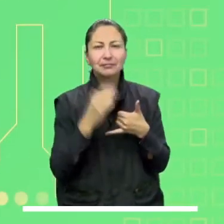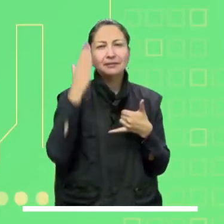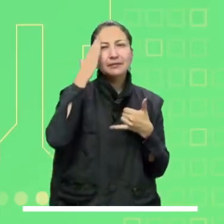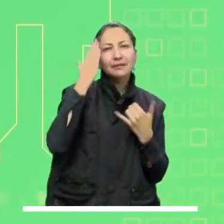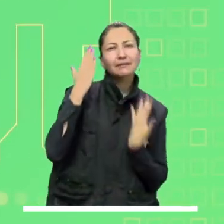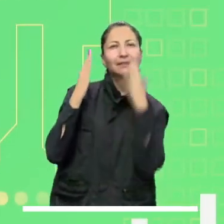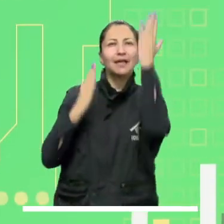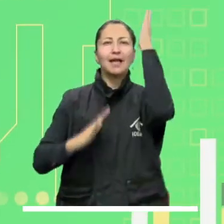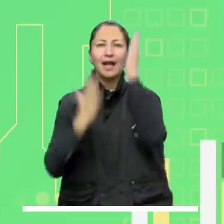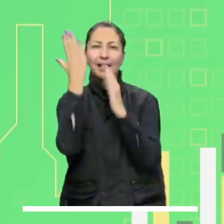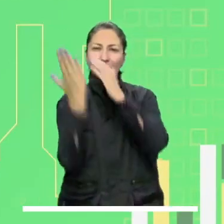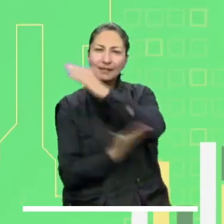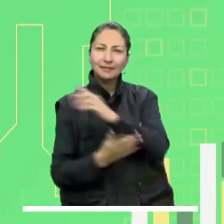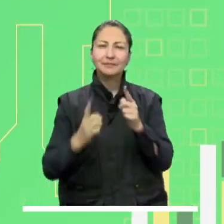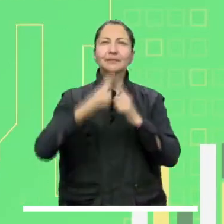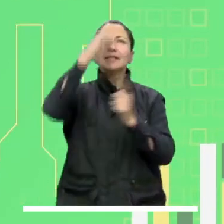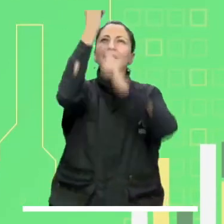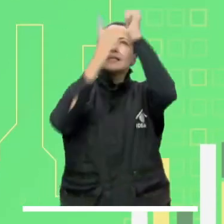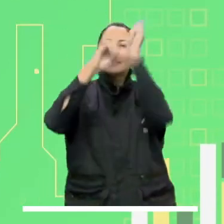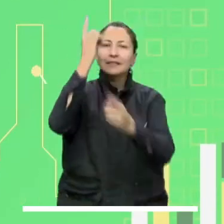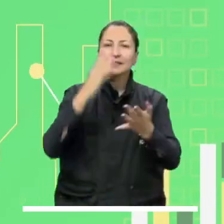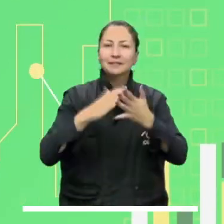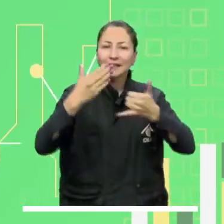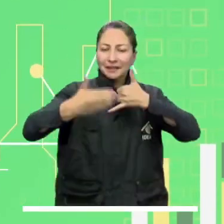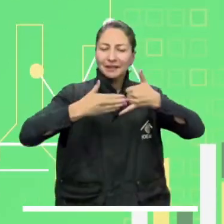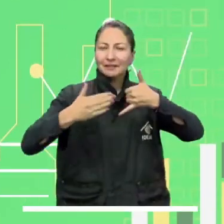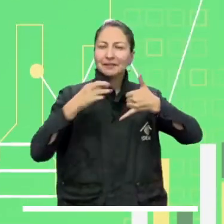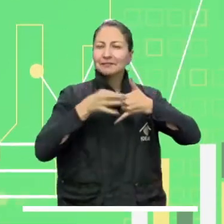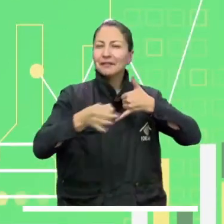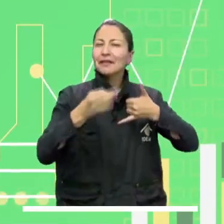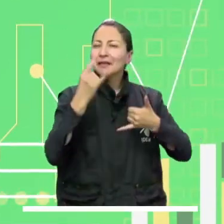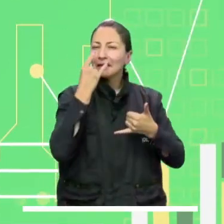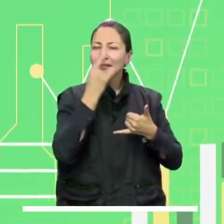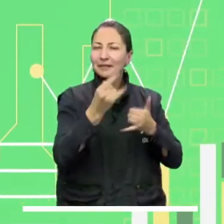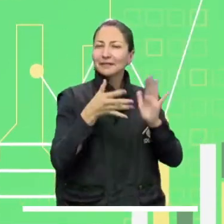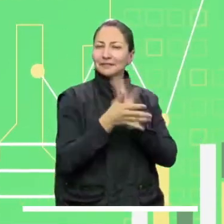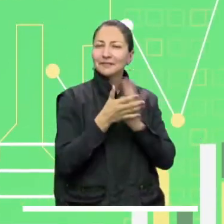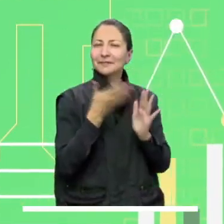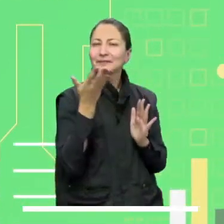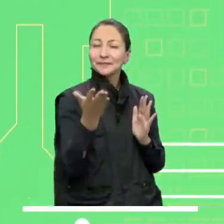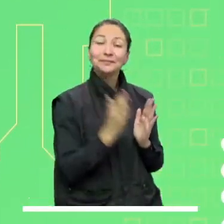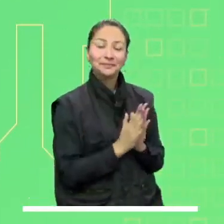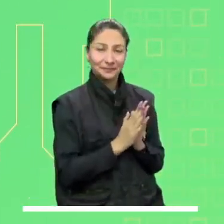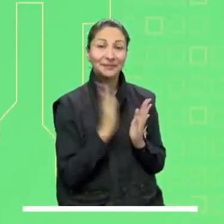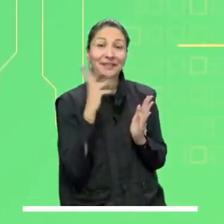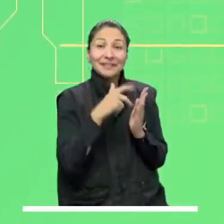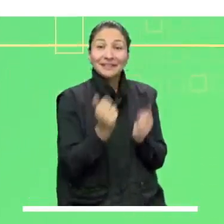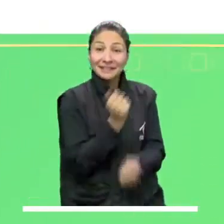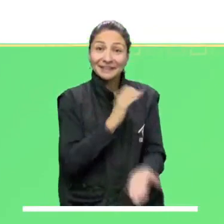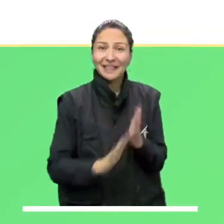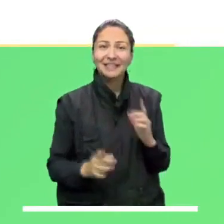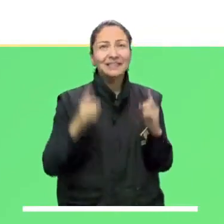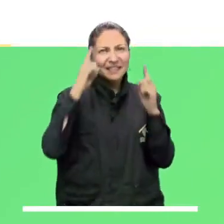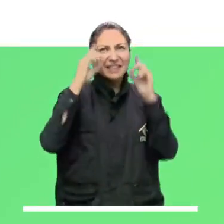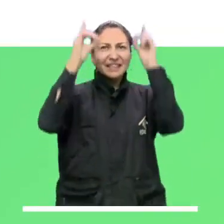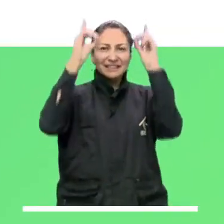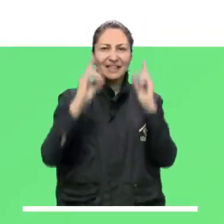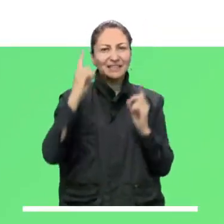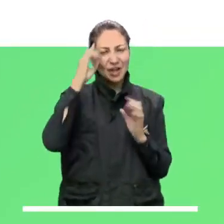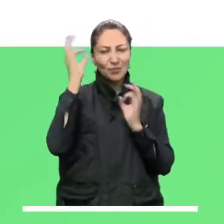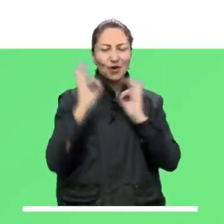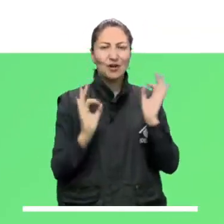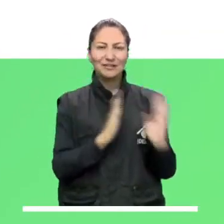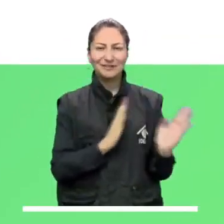alertas tempranas. Información detallada a nivel municipal, cifras de deforestación, estadísticas de rayos y otros datos de